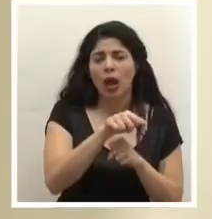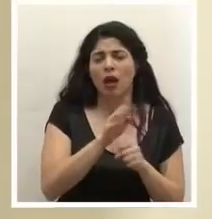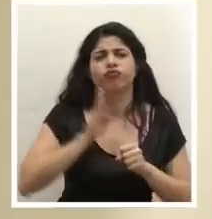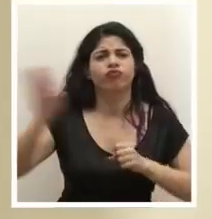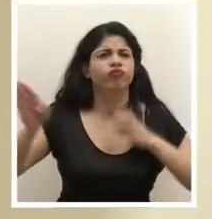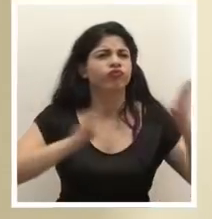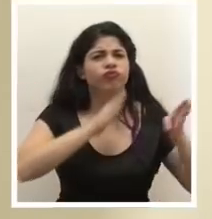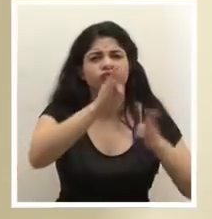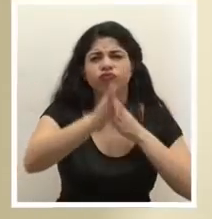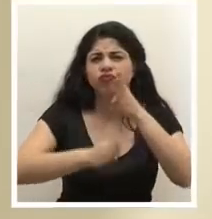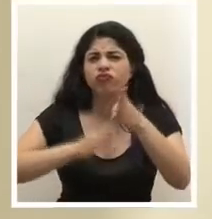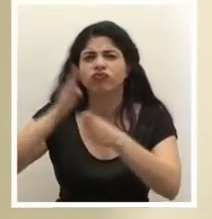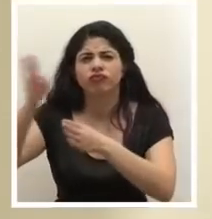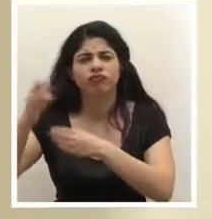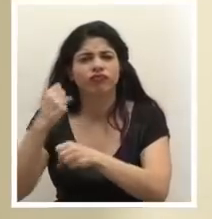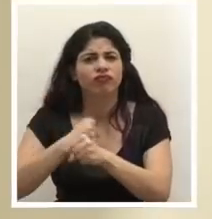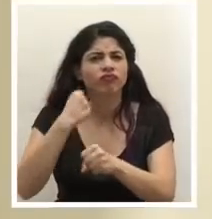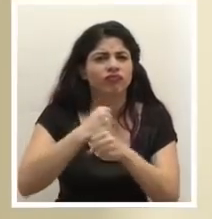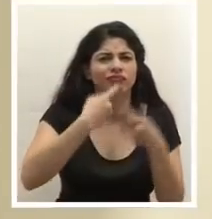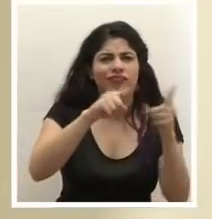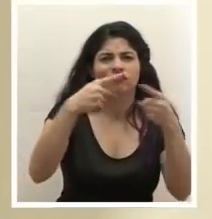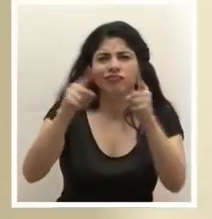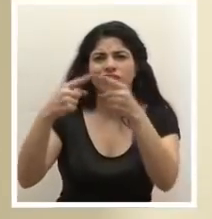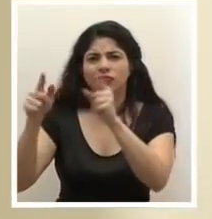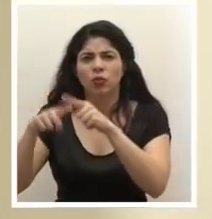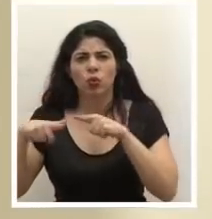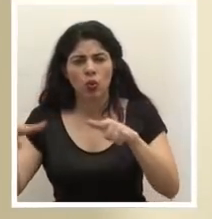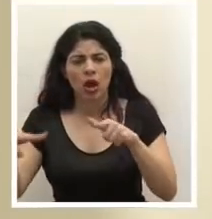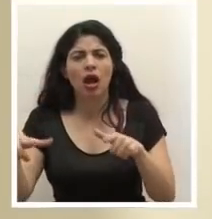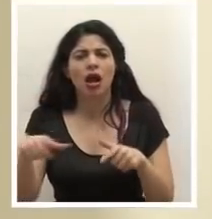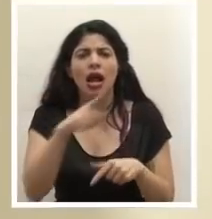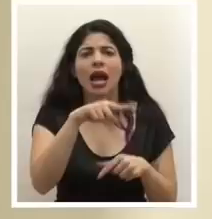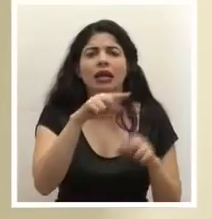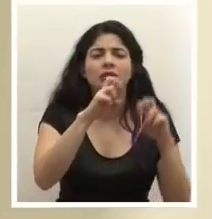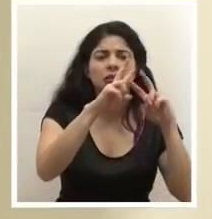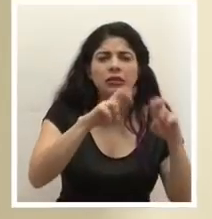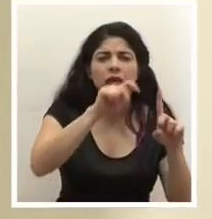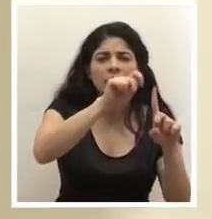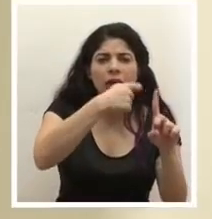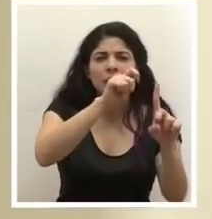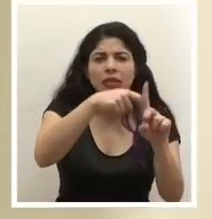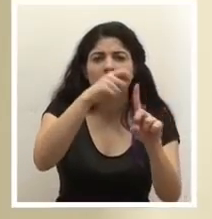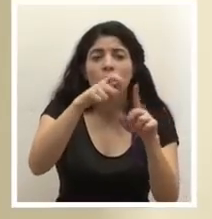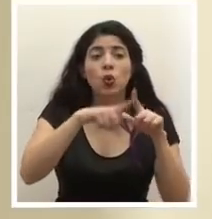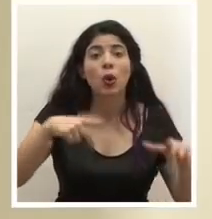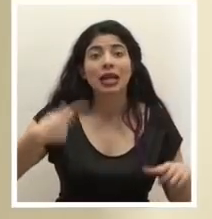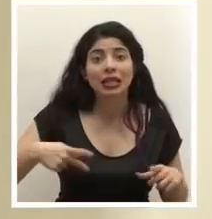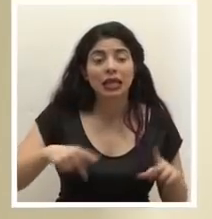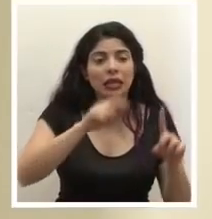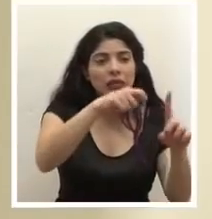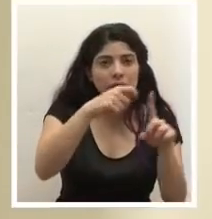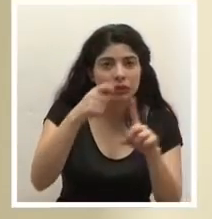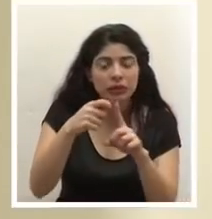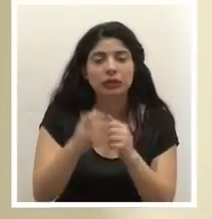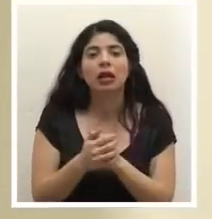país, haciendo toda clase de operativos. Se hacen tamizajes en centros de riesgo, en puertos